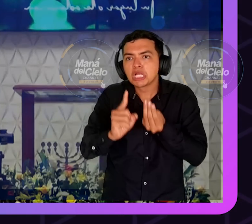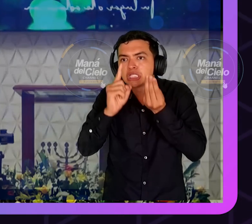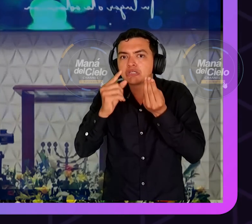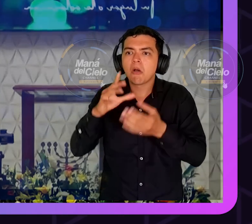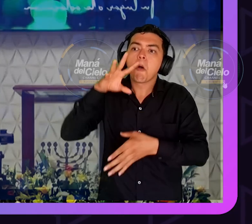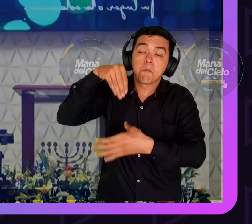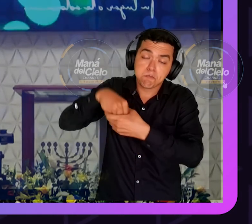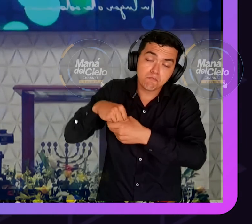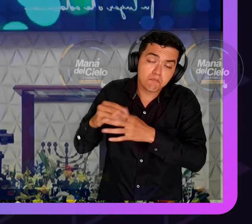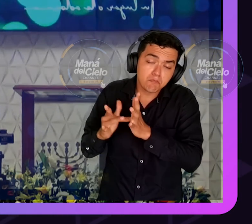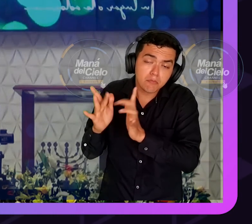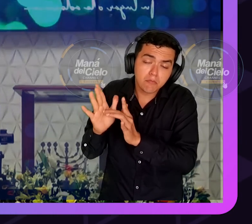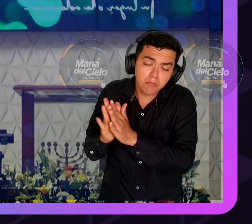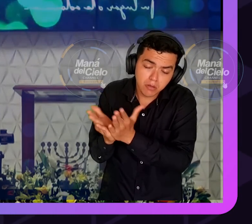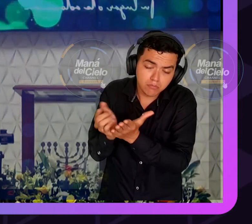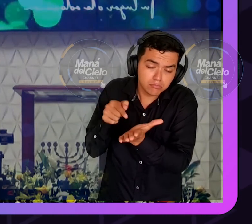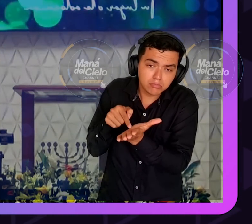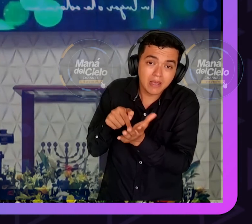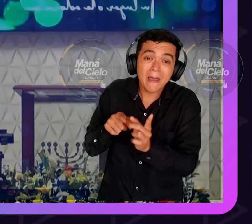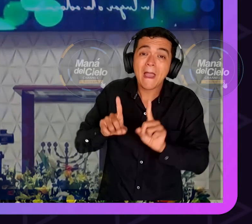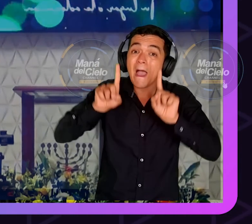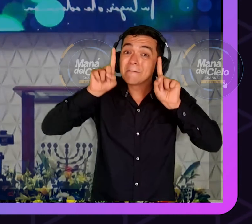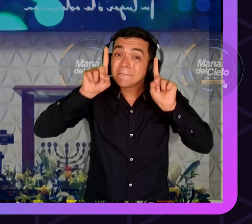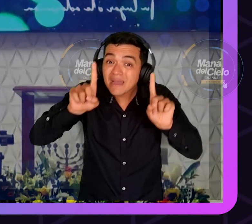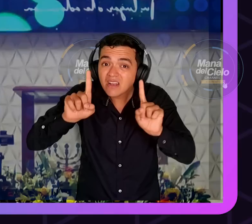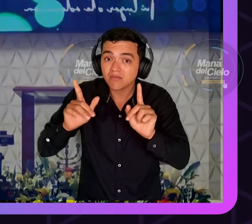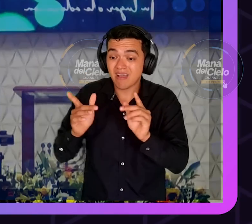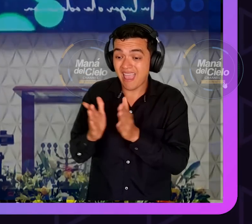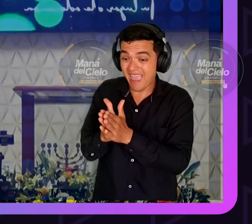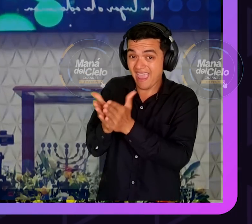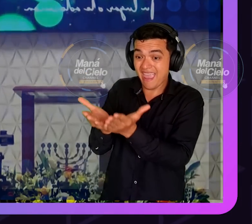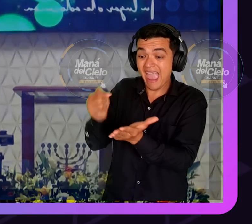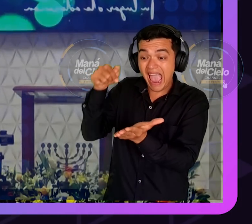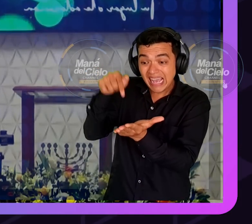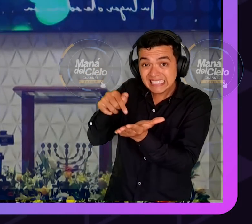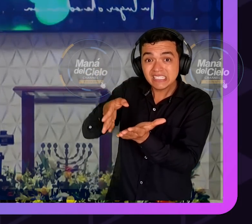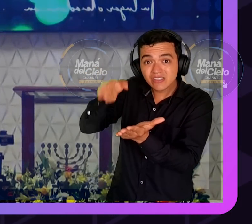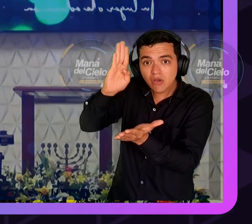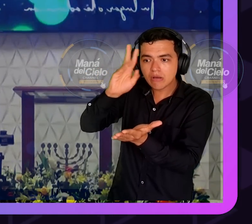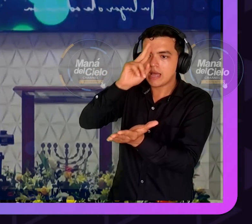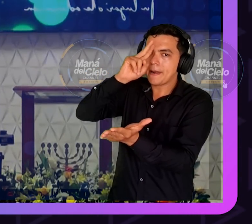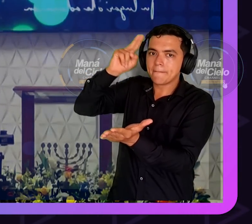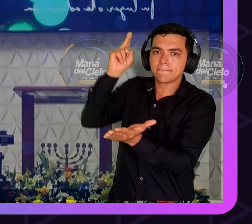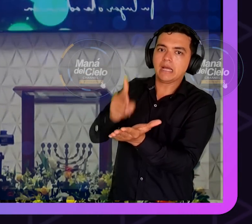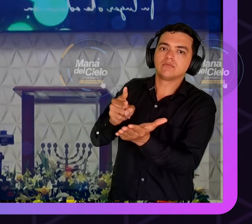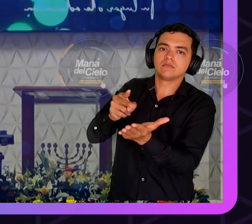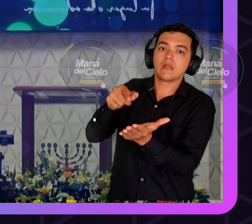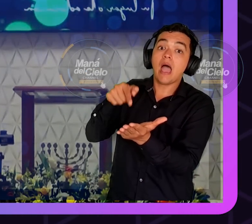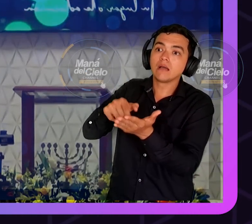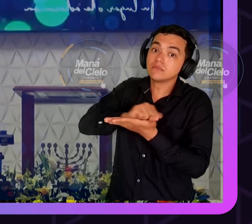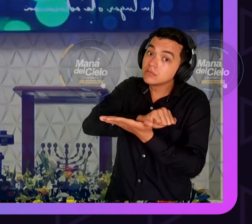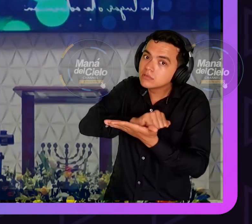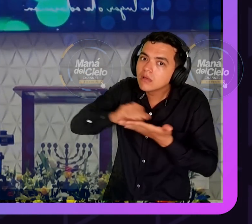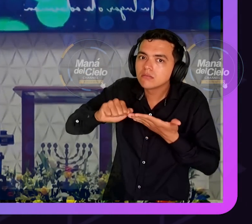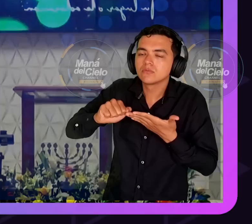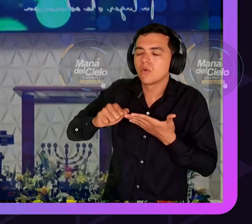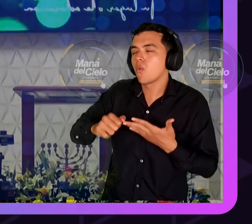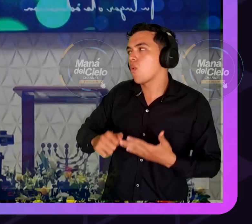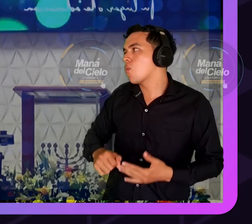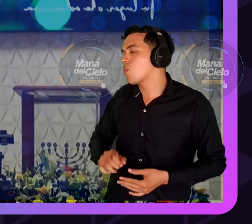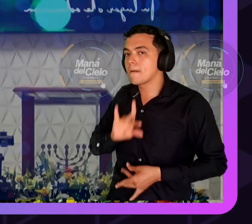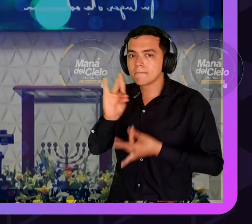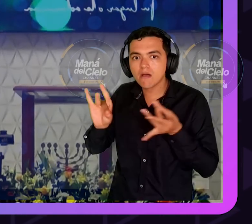No, yo oro, no es que tú puedes orar. Esas son convicciones personales y son prácticas tuyas. Pero el libro ese, ¿por qué es